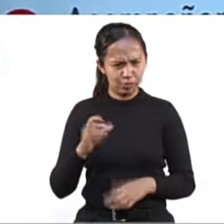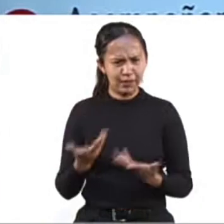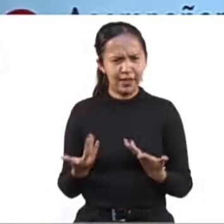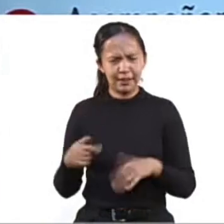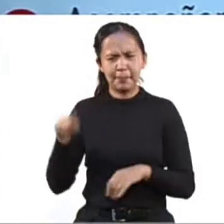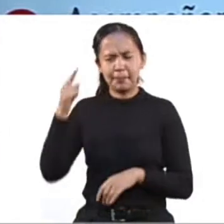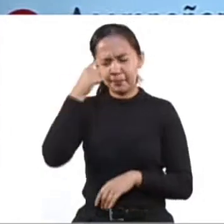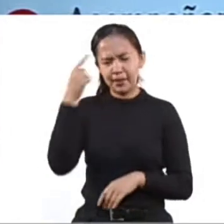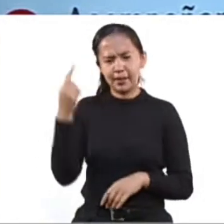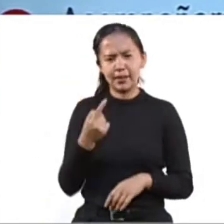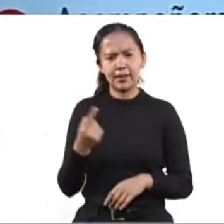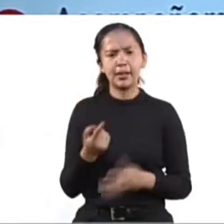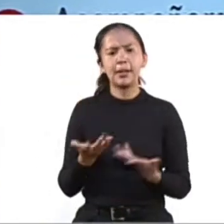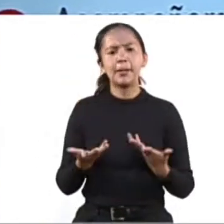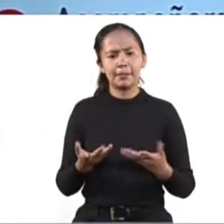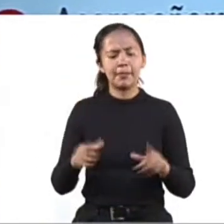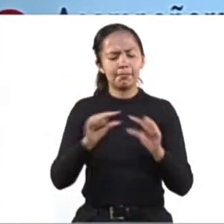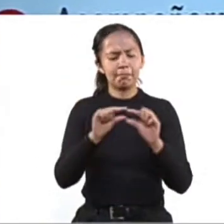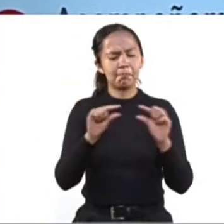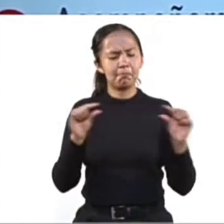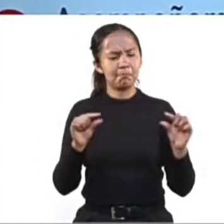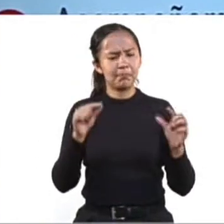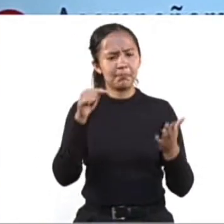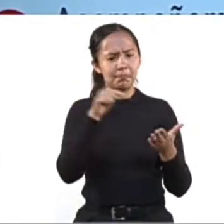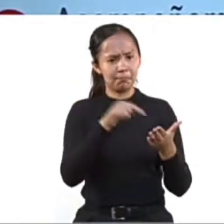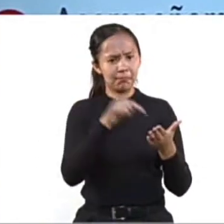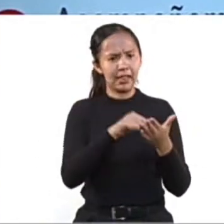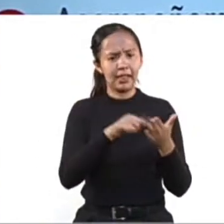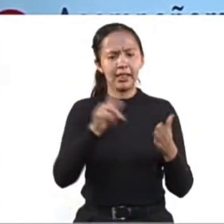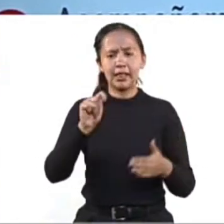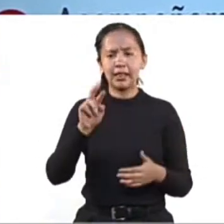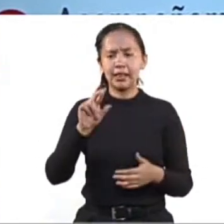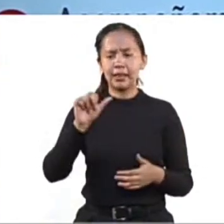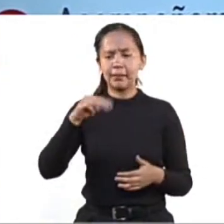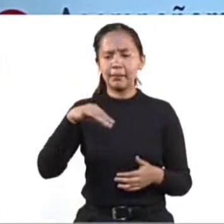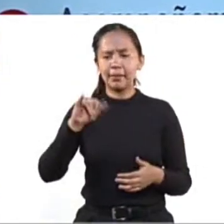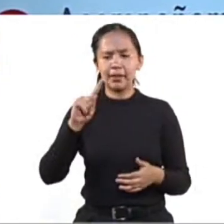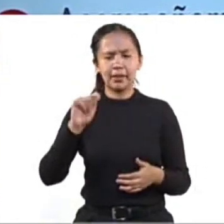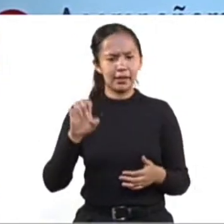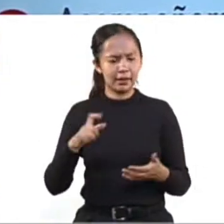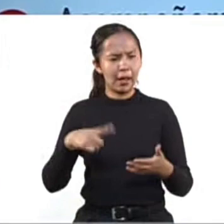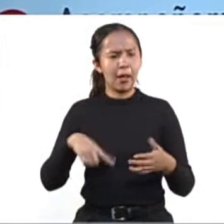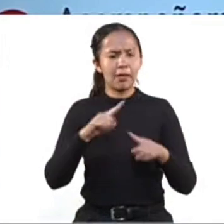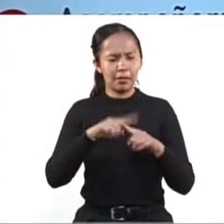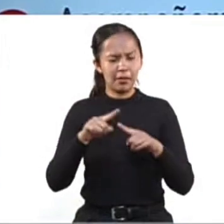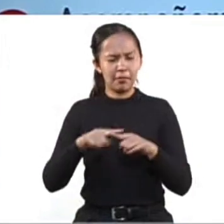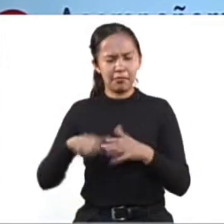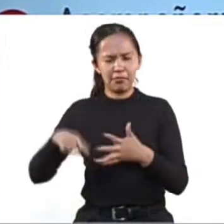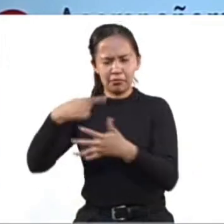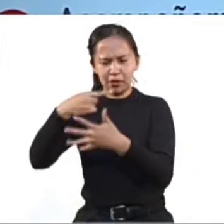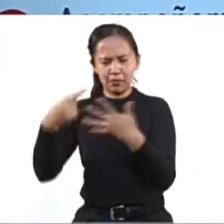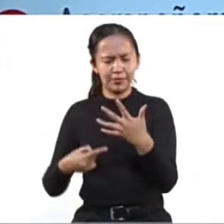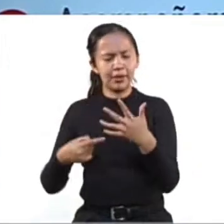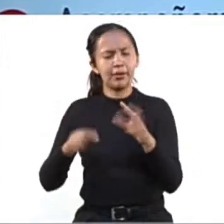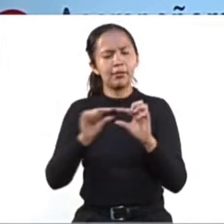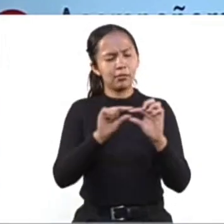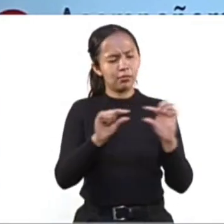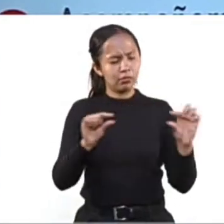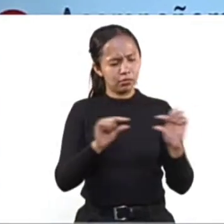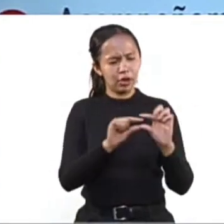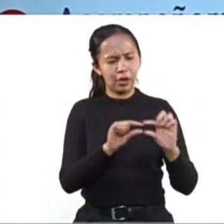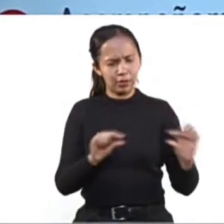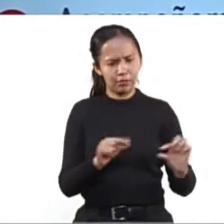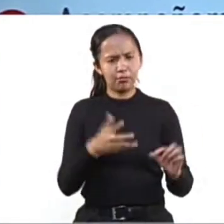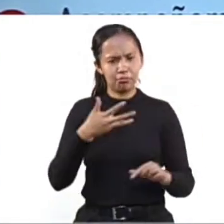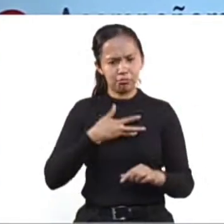forma tal que ahora contamos con un enlace por trámite de cada dependencia. Este enlace es el primer contacto, va a ser